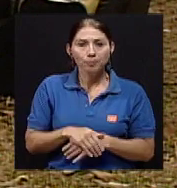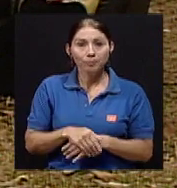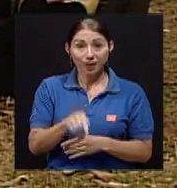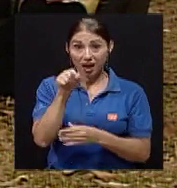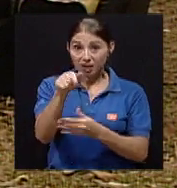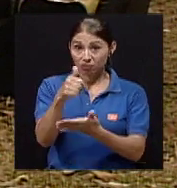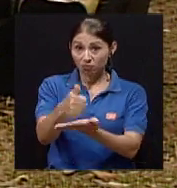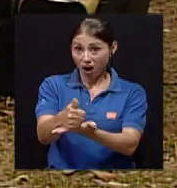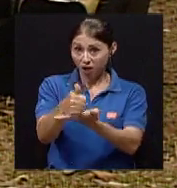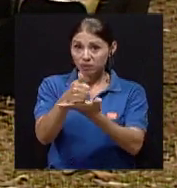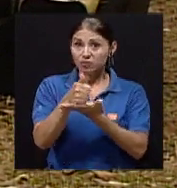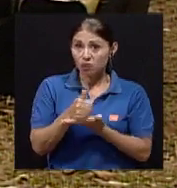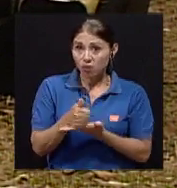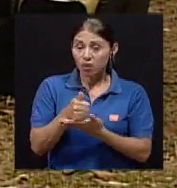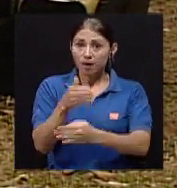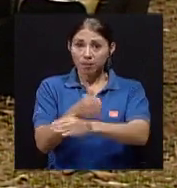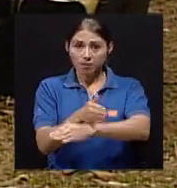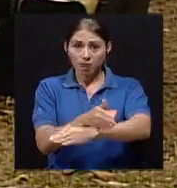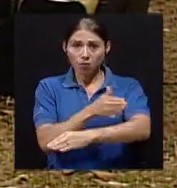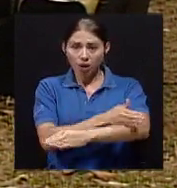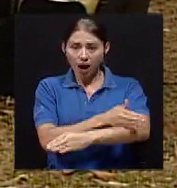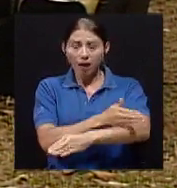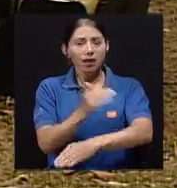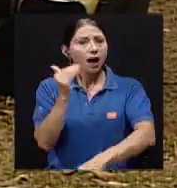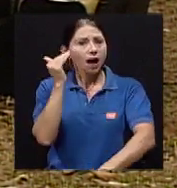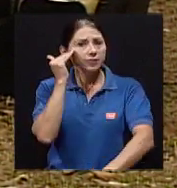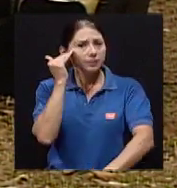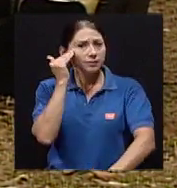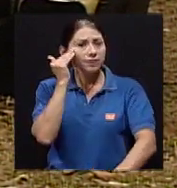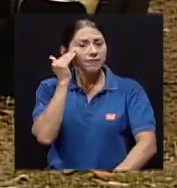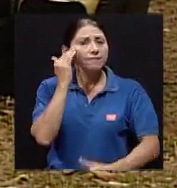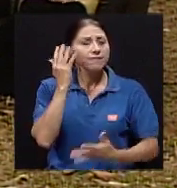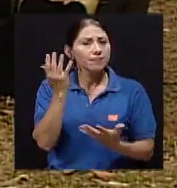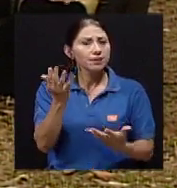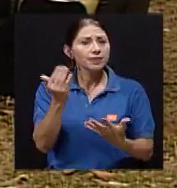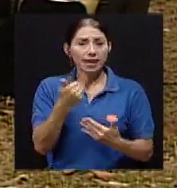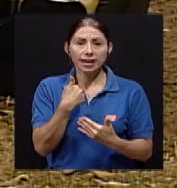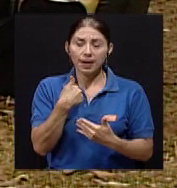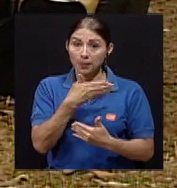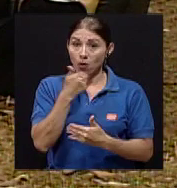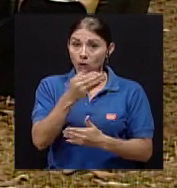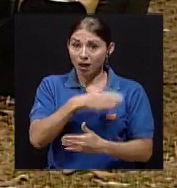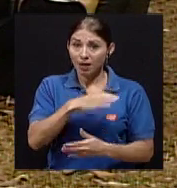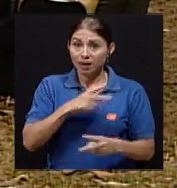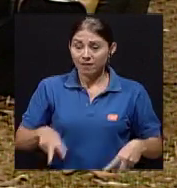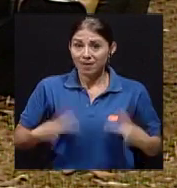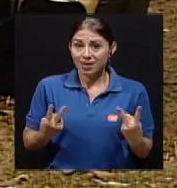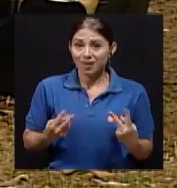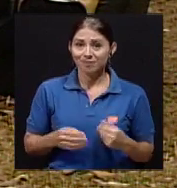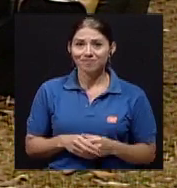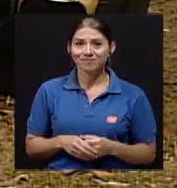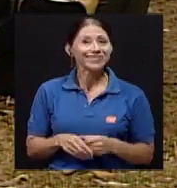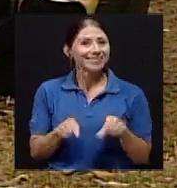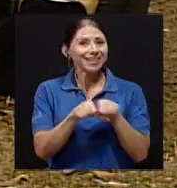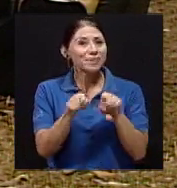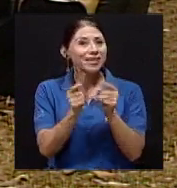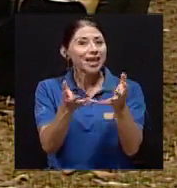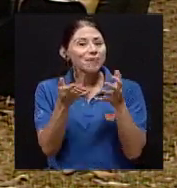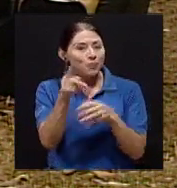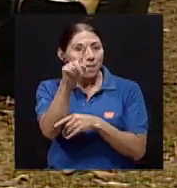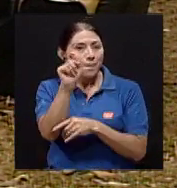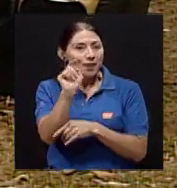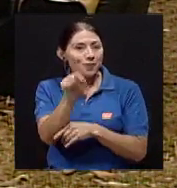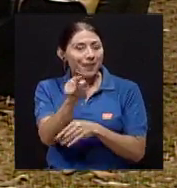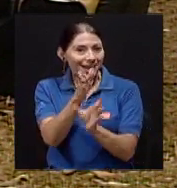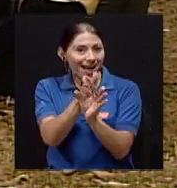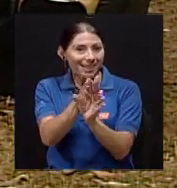a mejorar o estar conscientes y tener una mejor calidad de vida? Esa es la consulta también que queríamos hacerle a